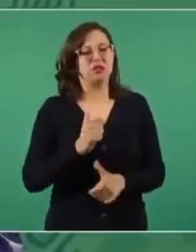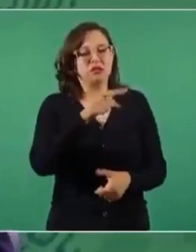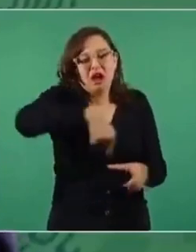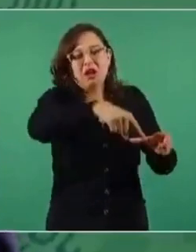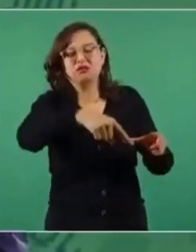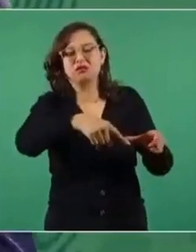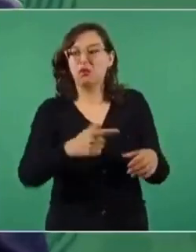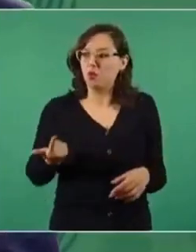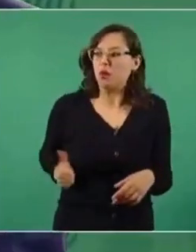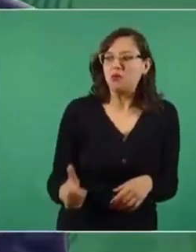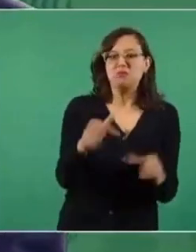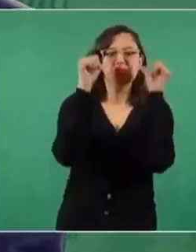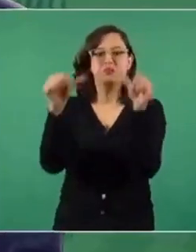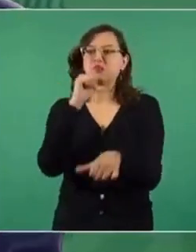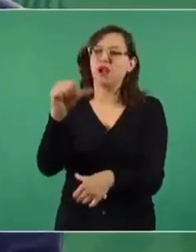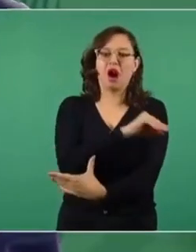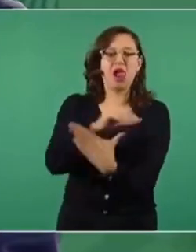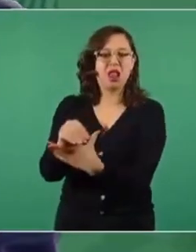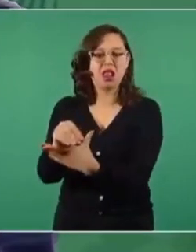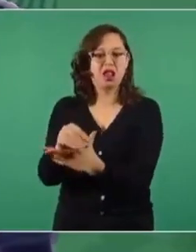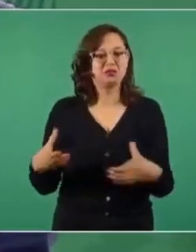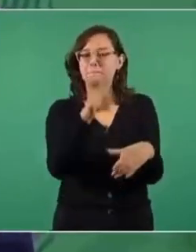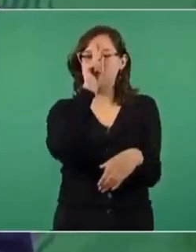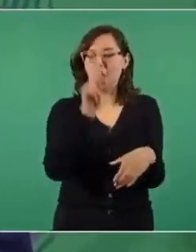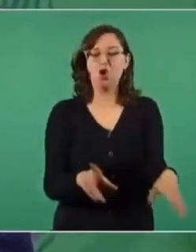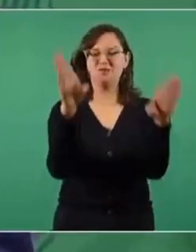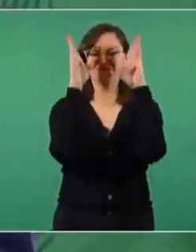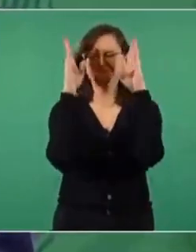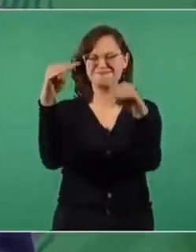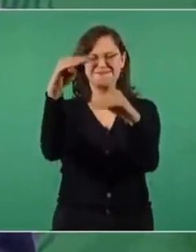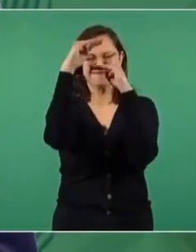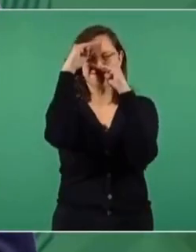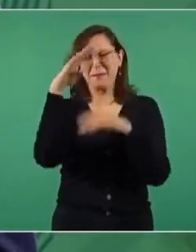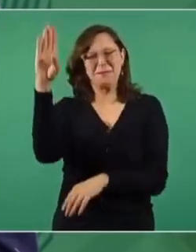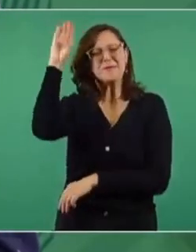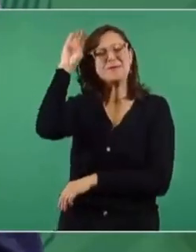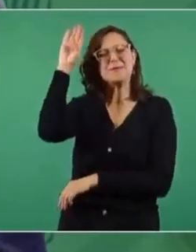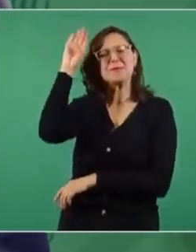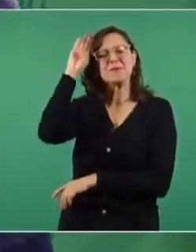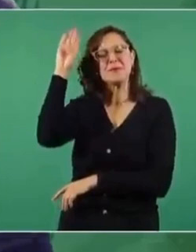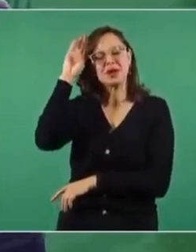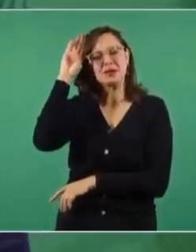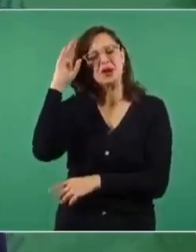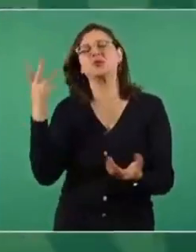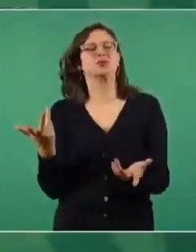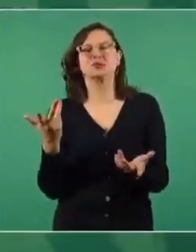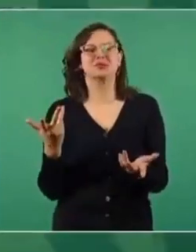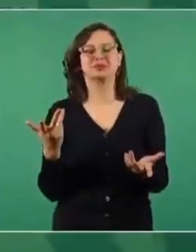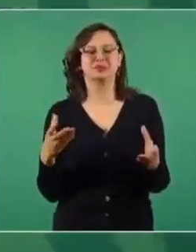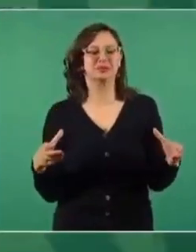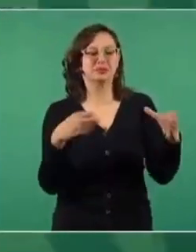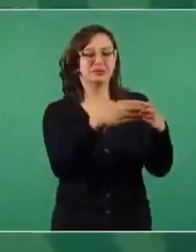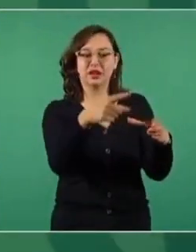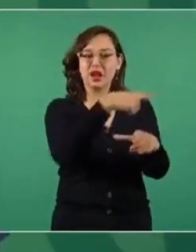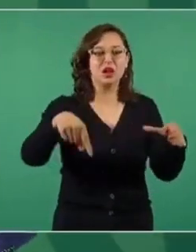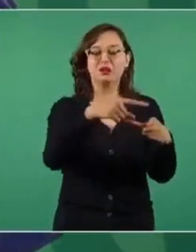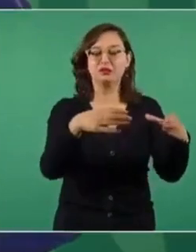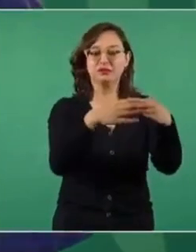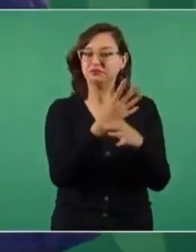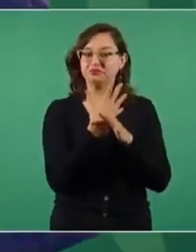grupo, porque es el grupo más conservador de los que sostienen que no debe